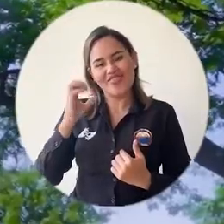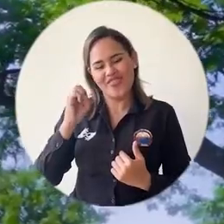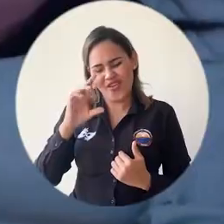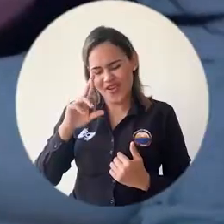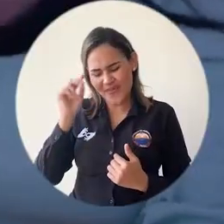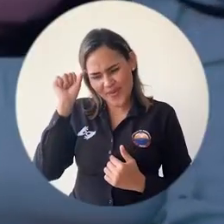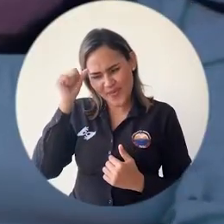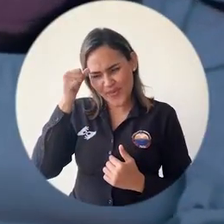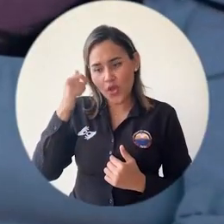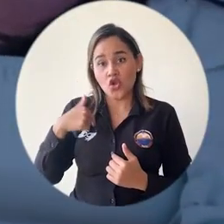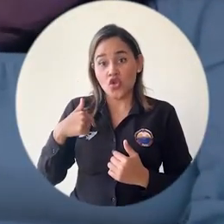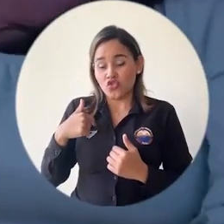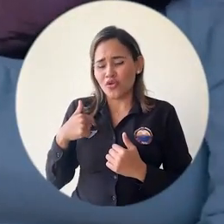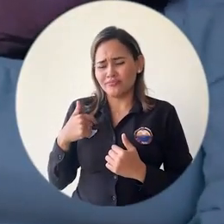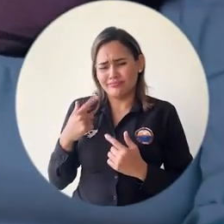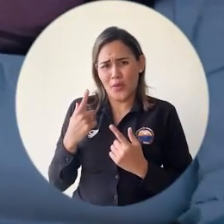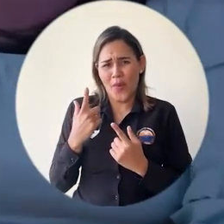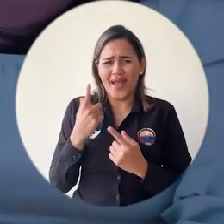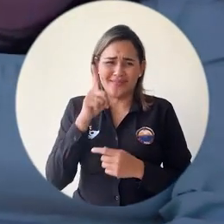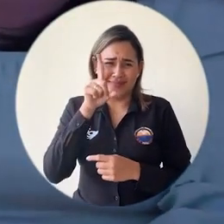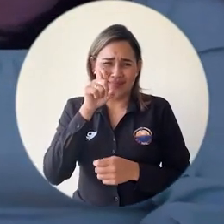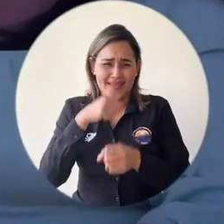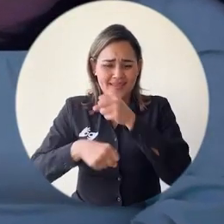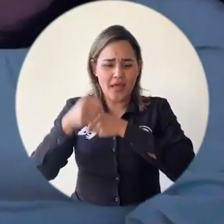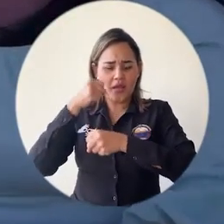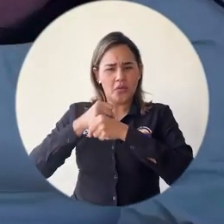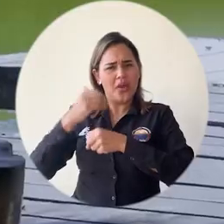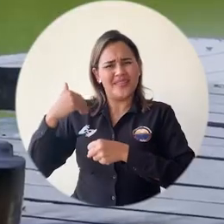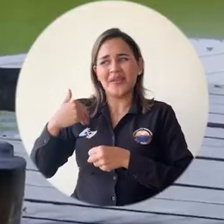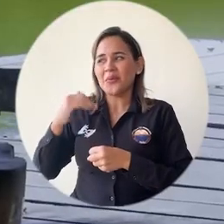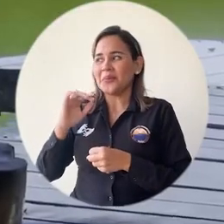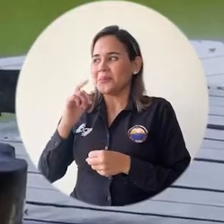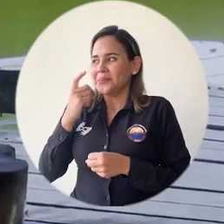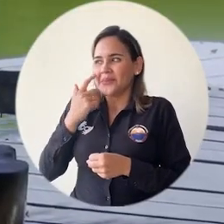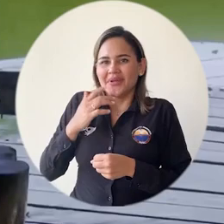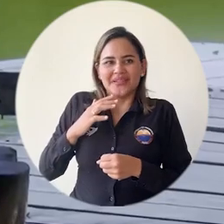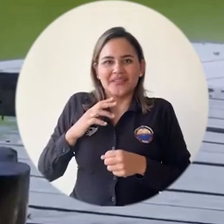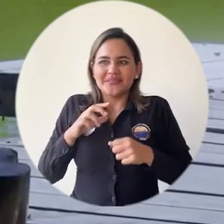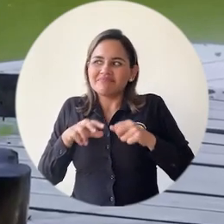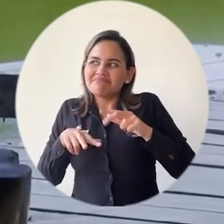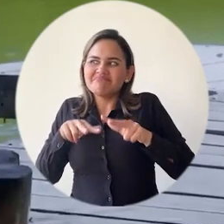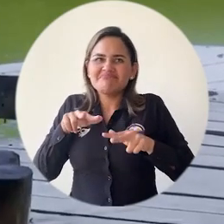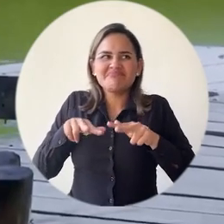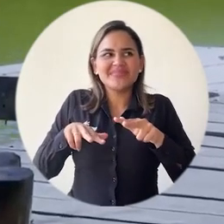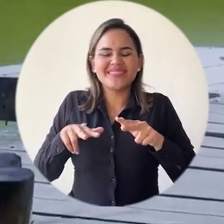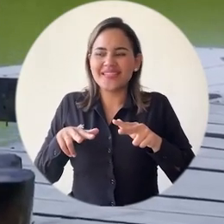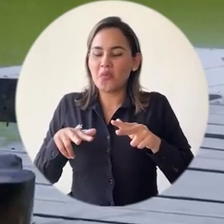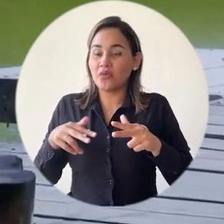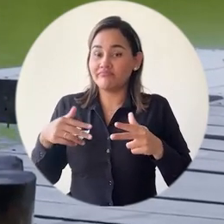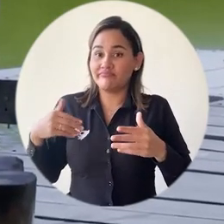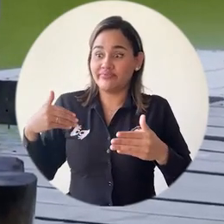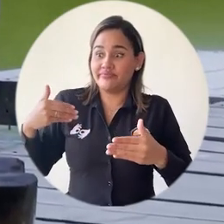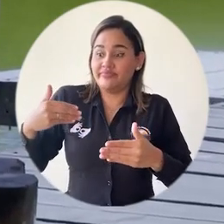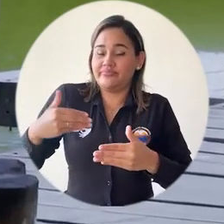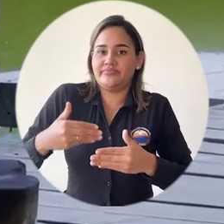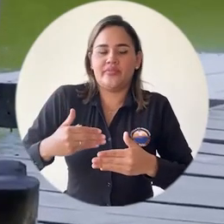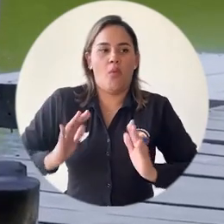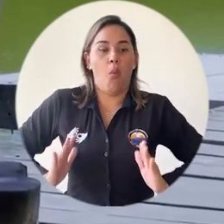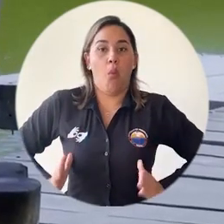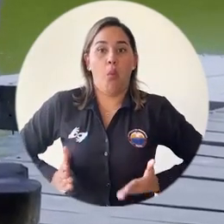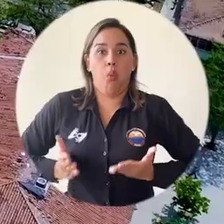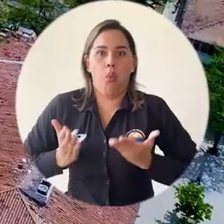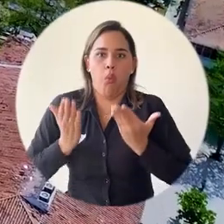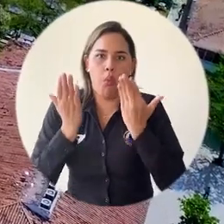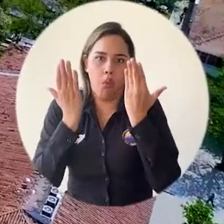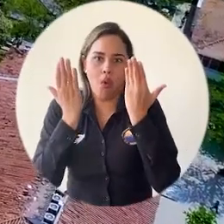no tenía un perfil así sobre las orientaciones, las proyecciones que hoy la universidad me ha brindado durante